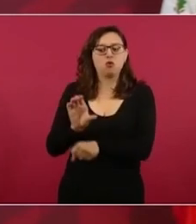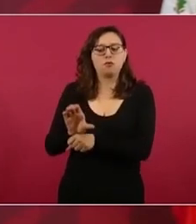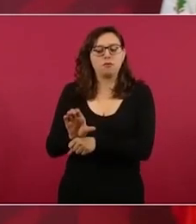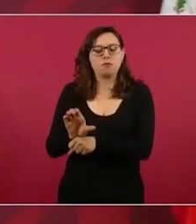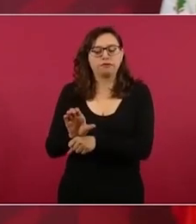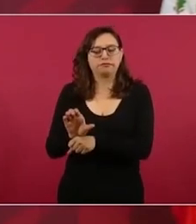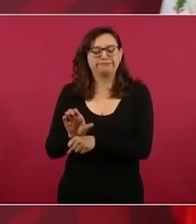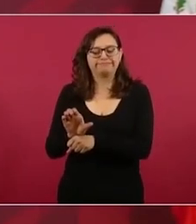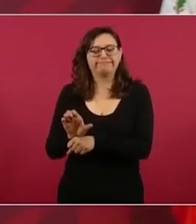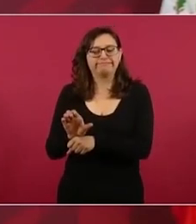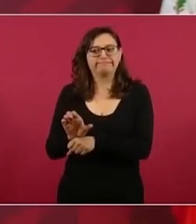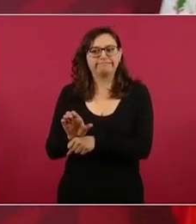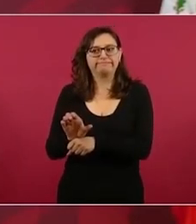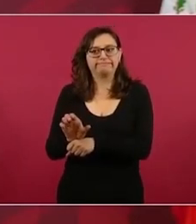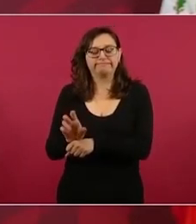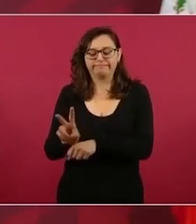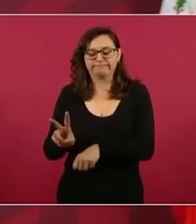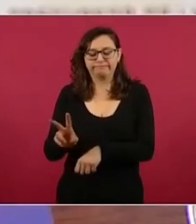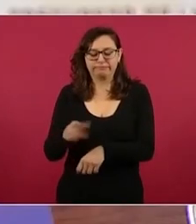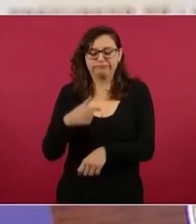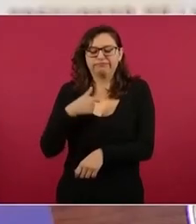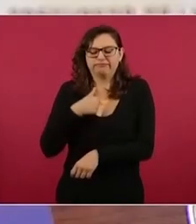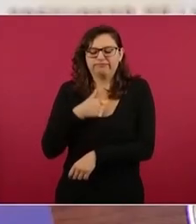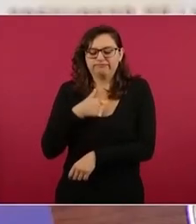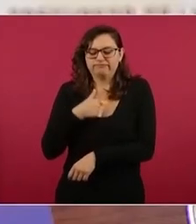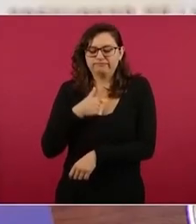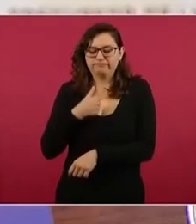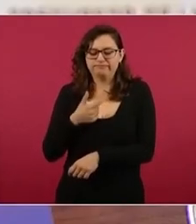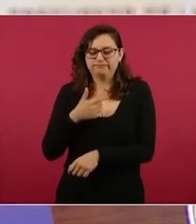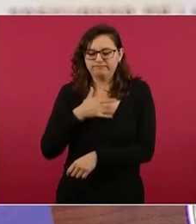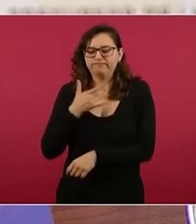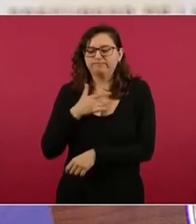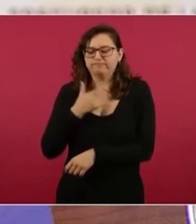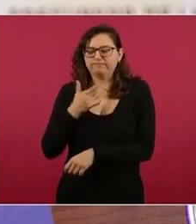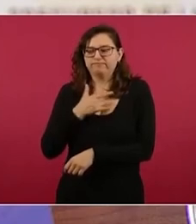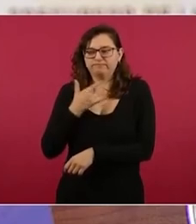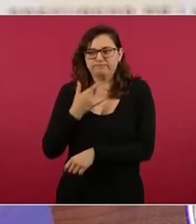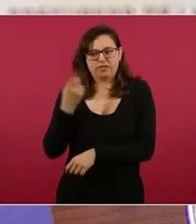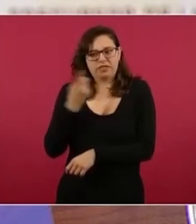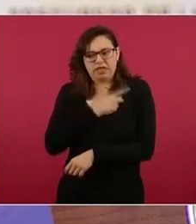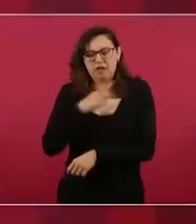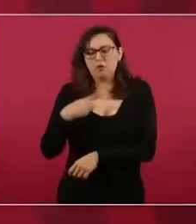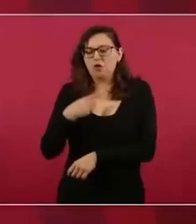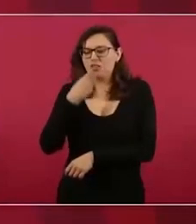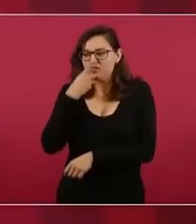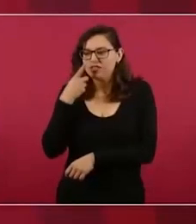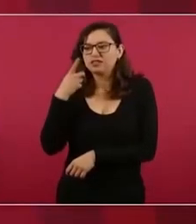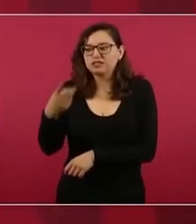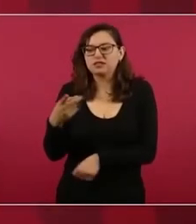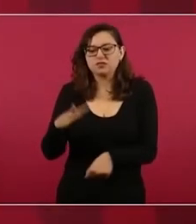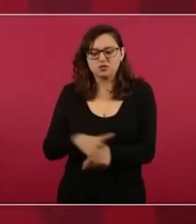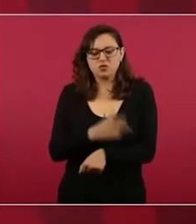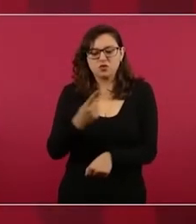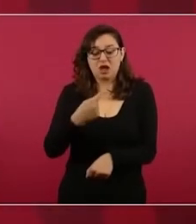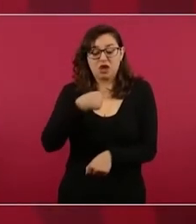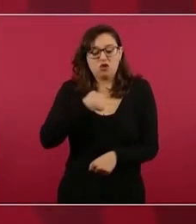no exagero ni me siento víctima de esas guerras sucias